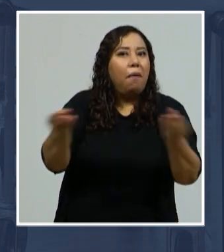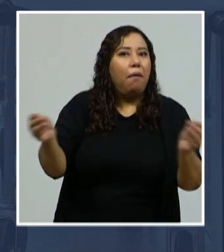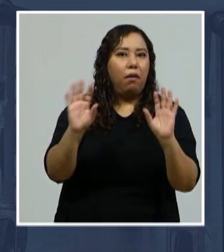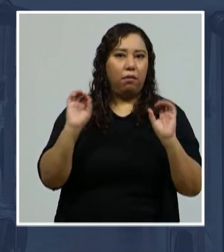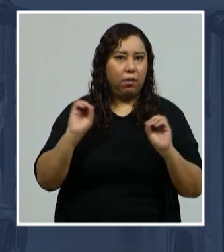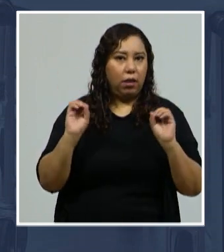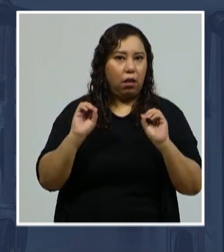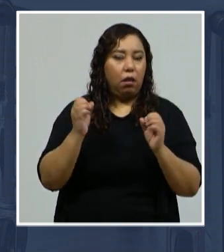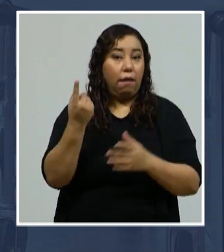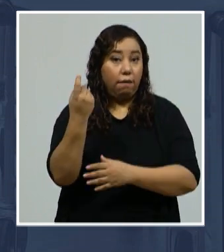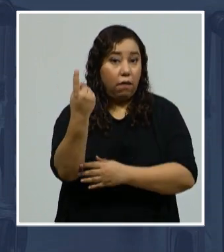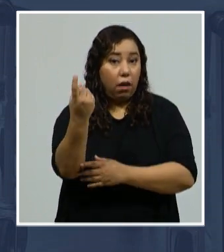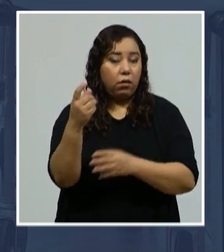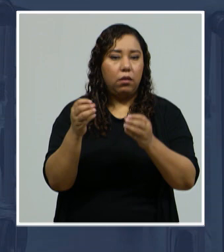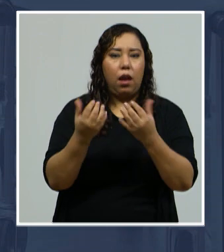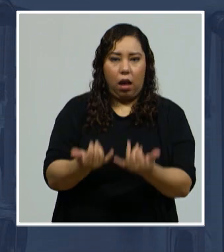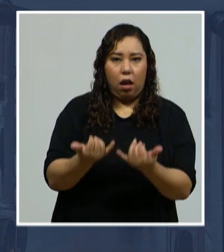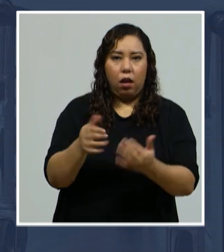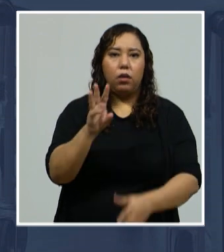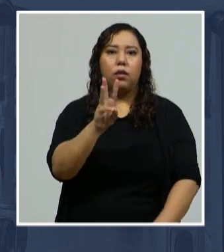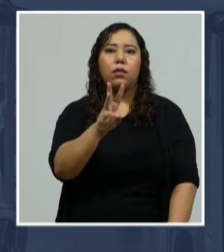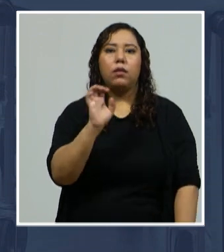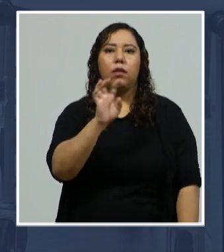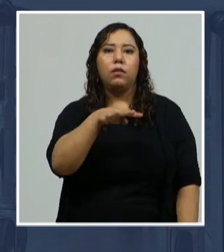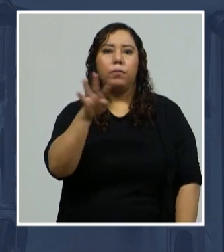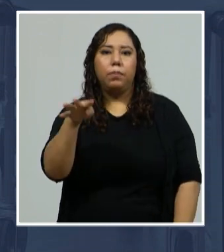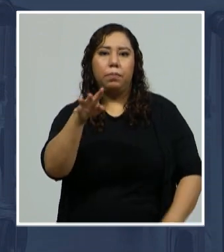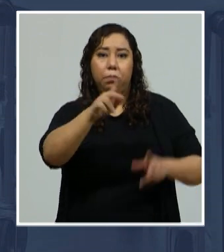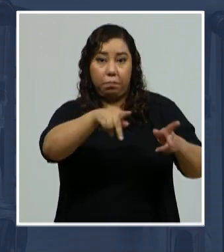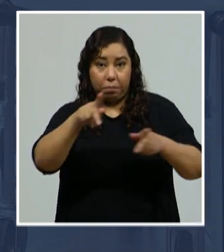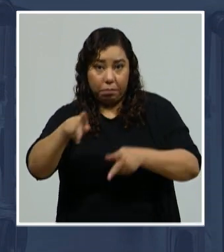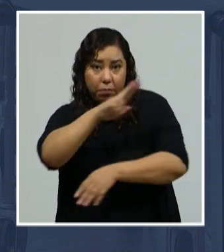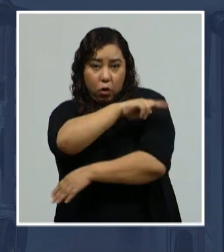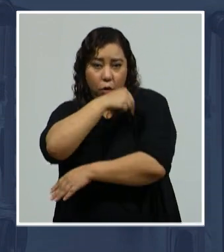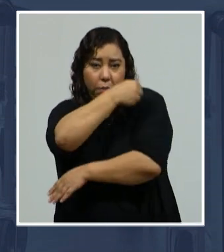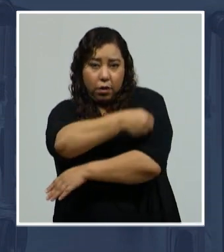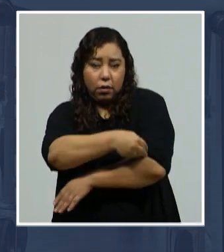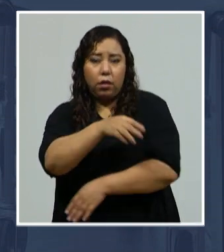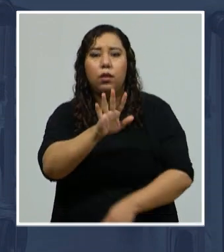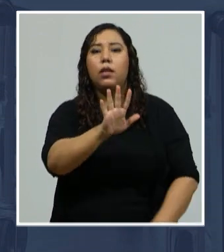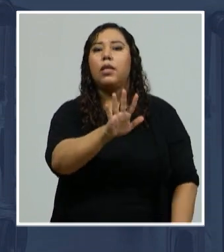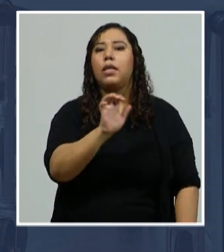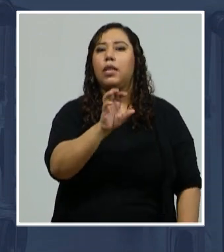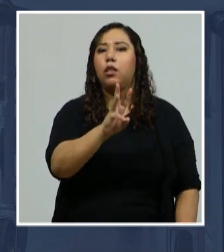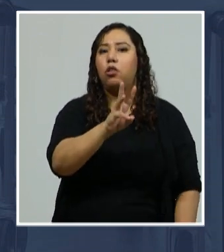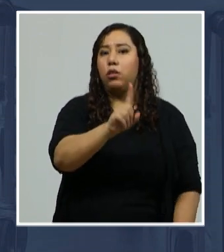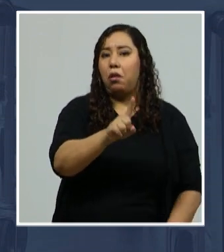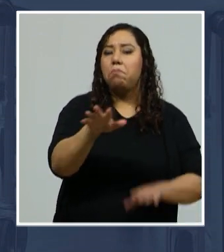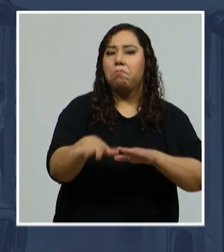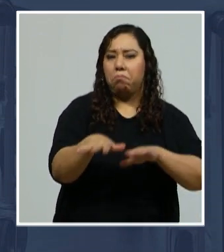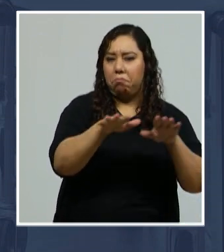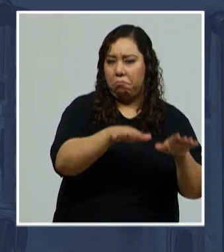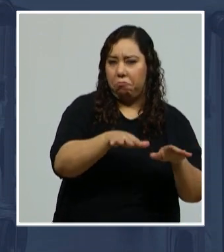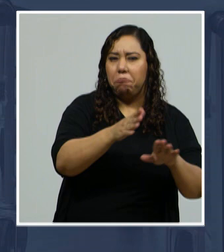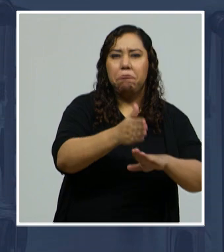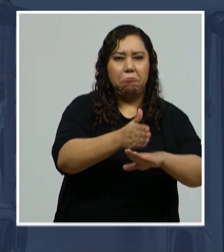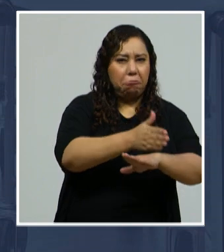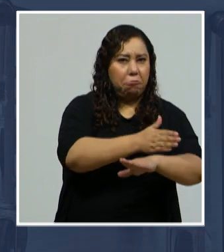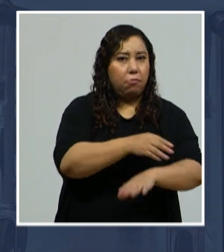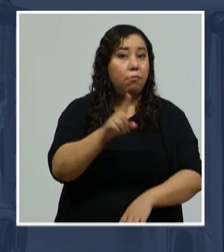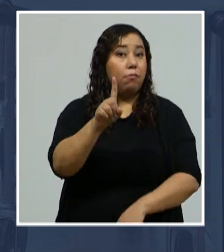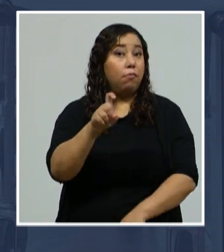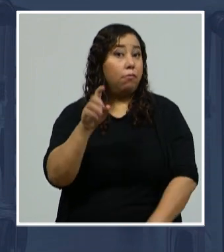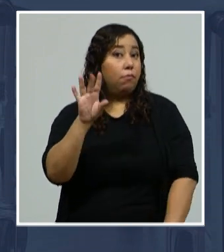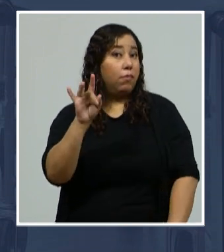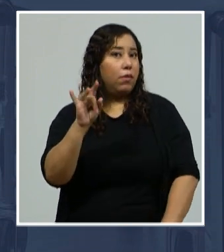694 hospitalizados a nivel nacional, 561 estables, 118 en condición grave